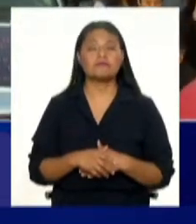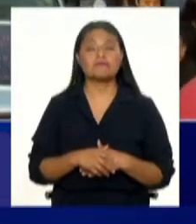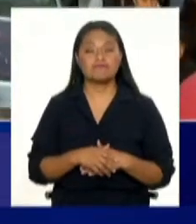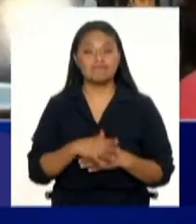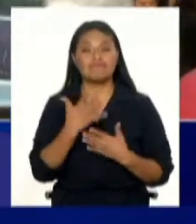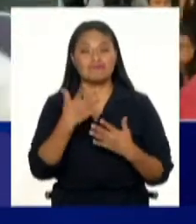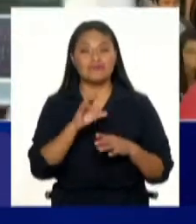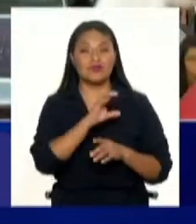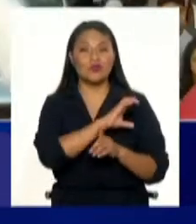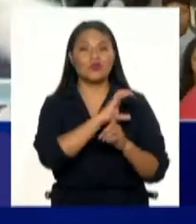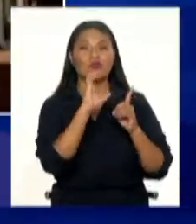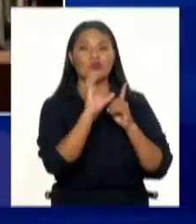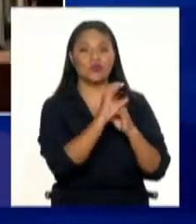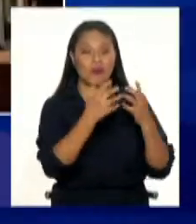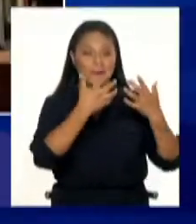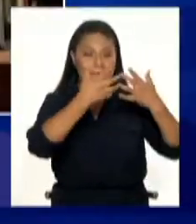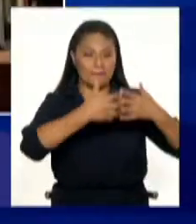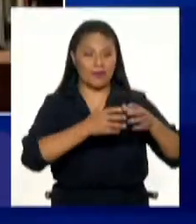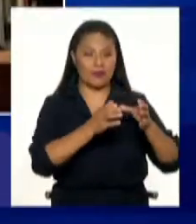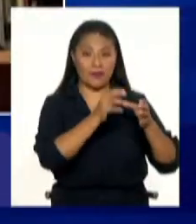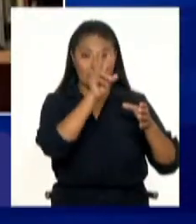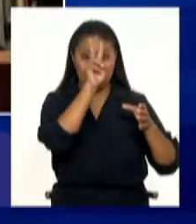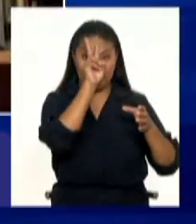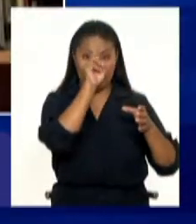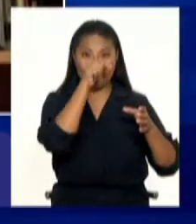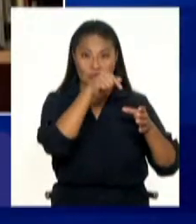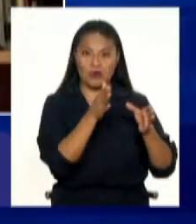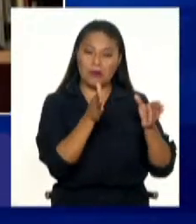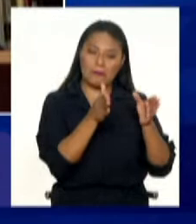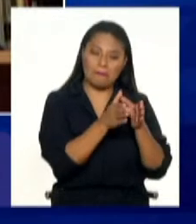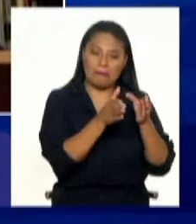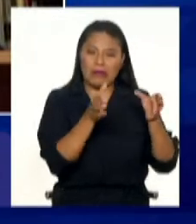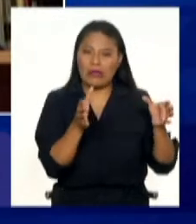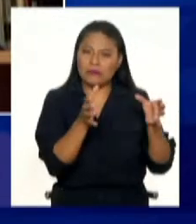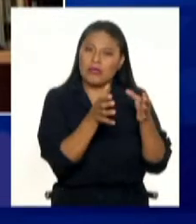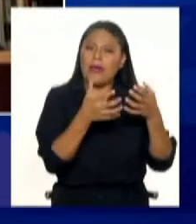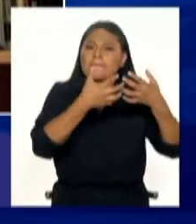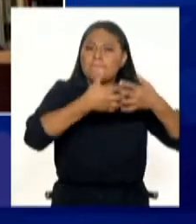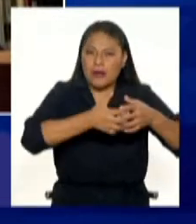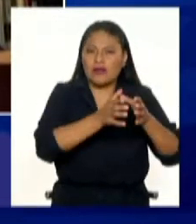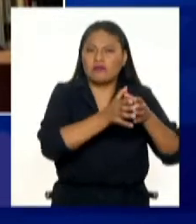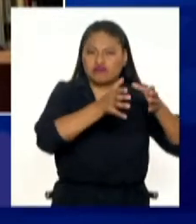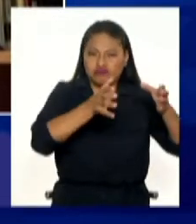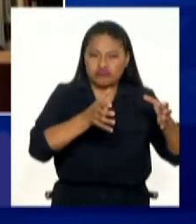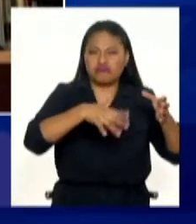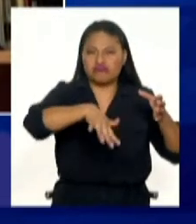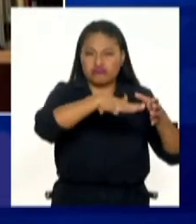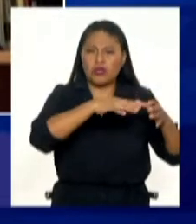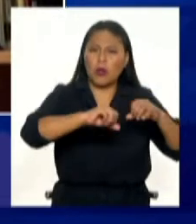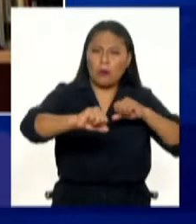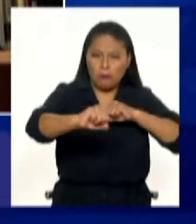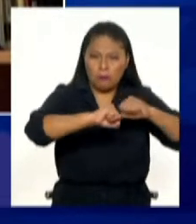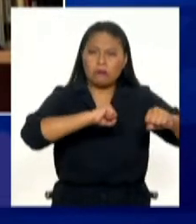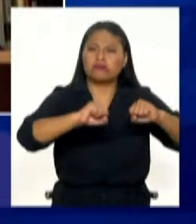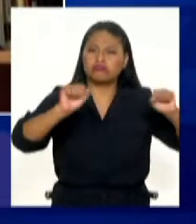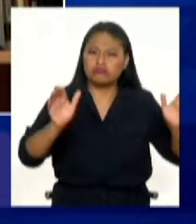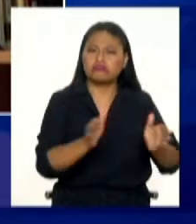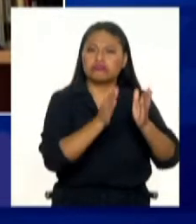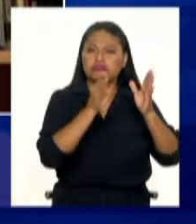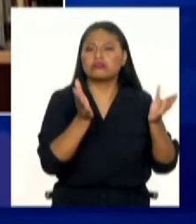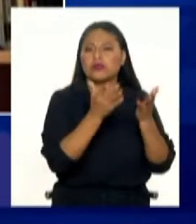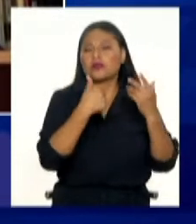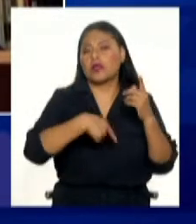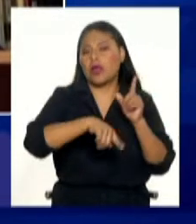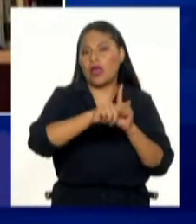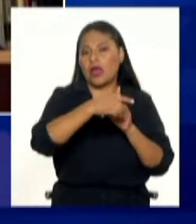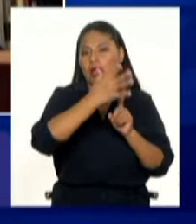cultura de las empresas en el Perú, especialmente las empresas medianas y grandes, es muy activa en ese campo.